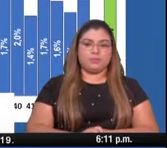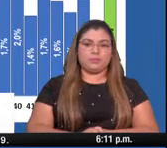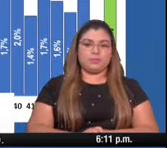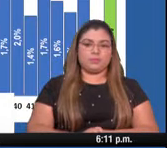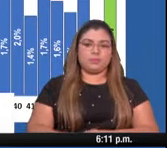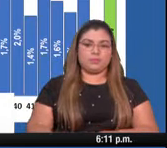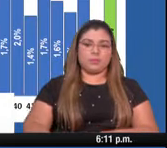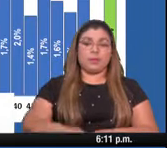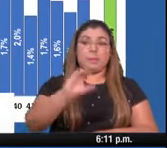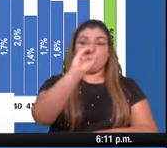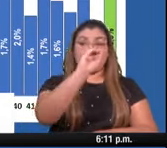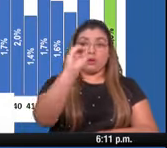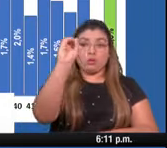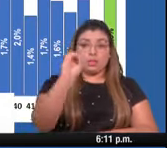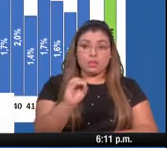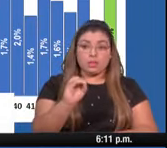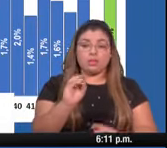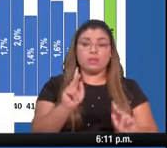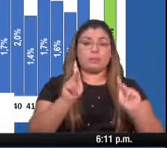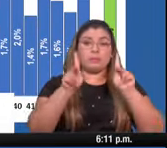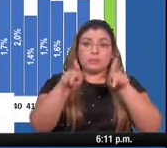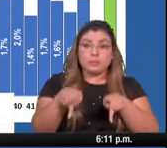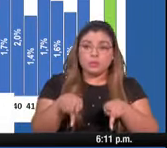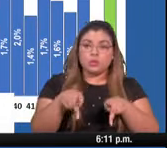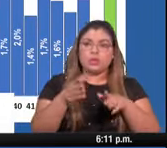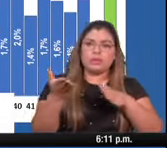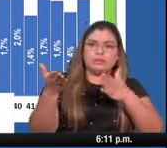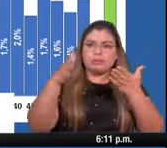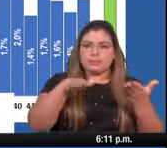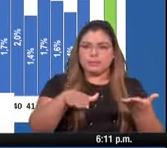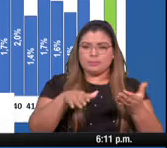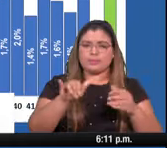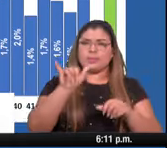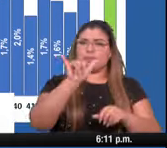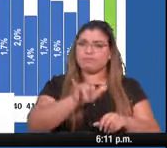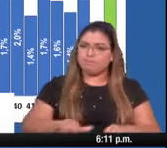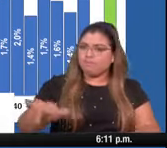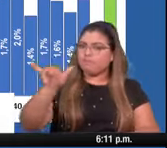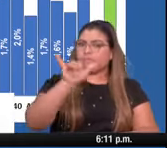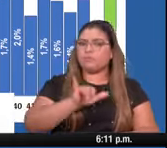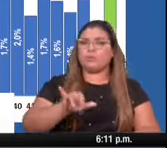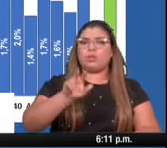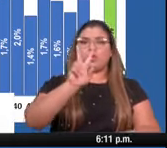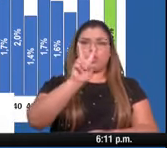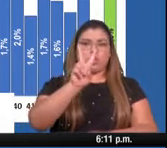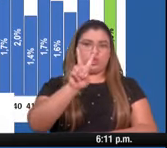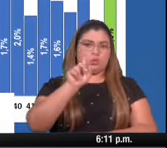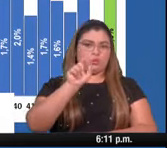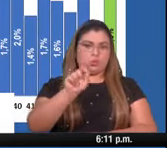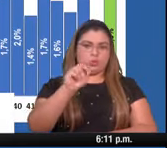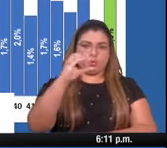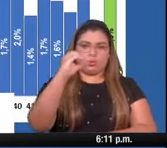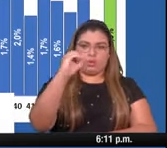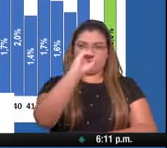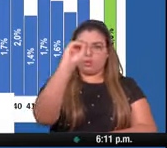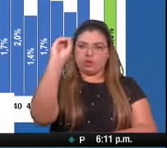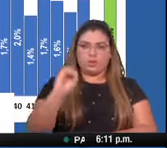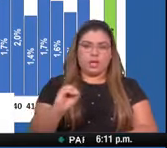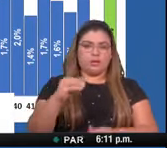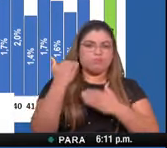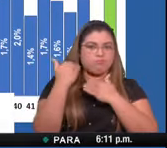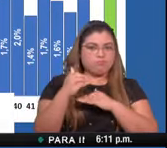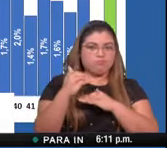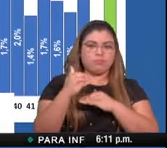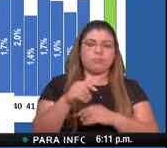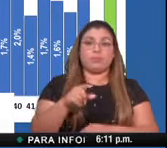El porcentaje de letalidad que hemos estado manteniendo es de 2. Para esta